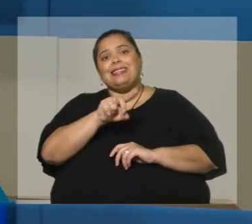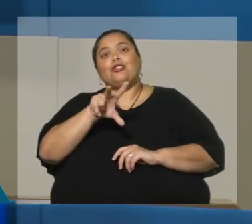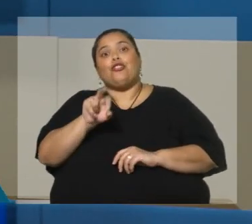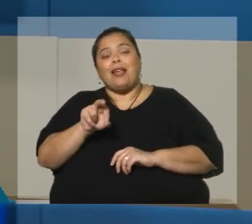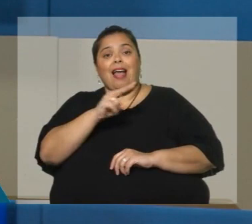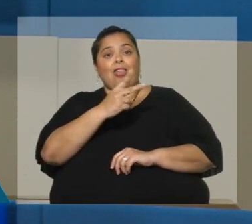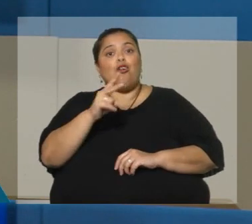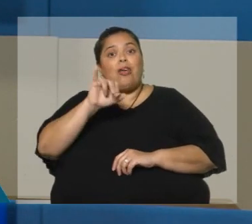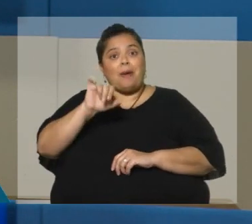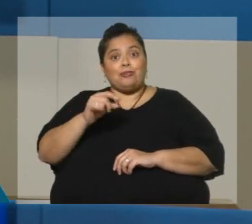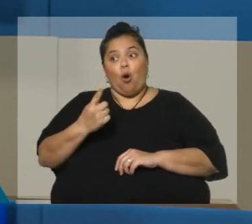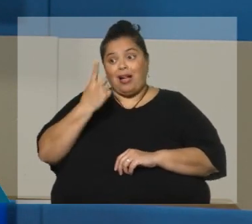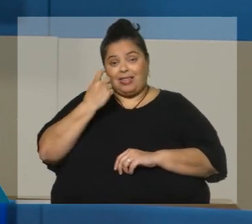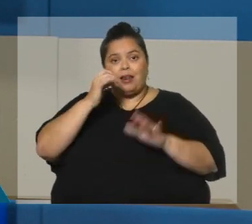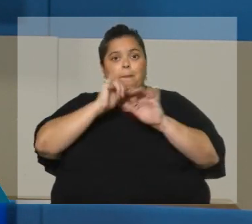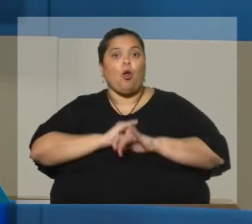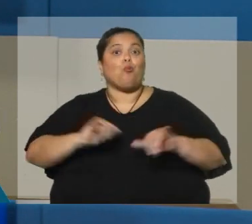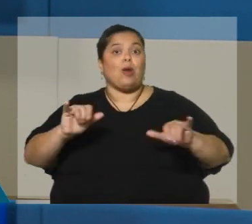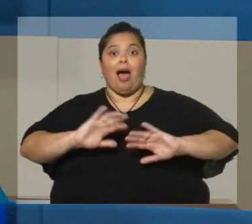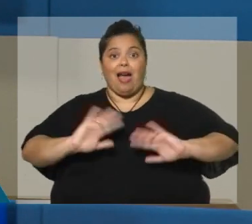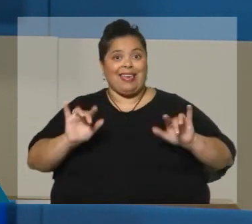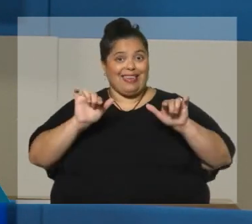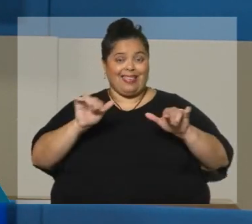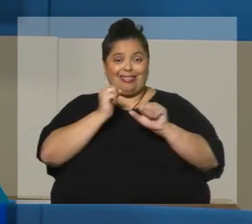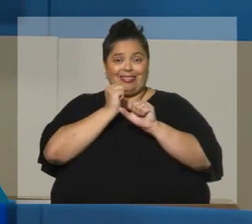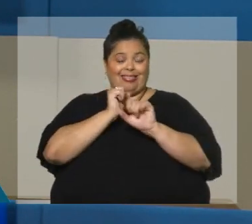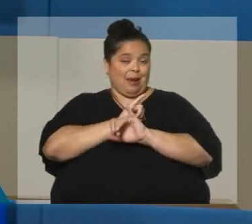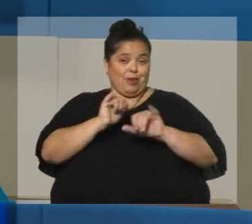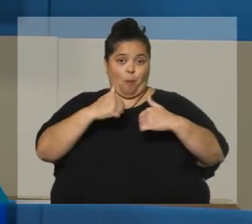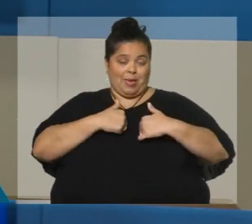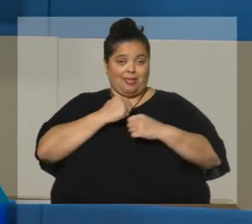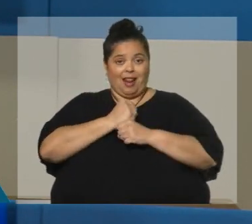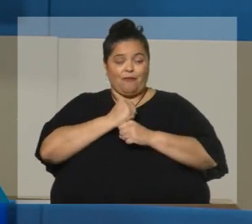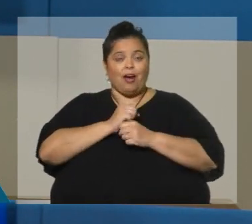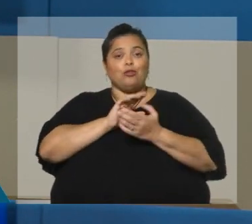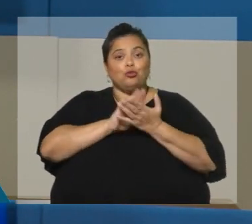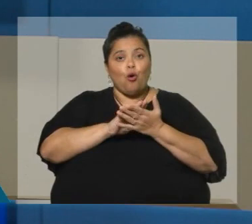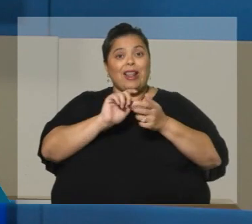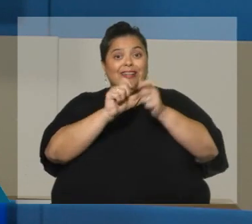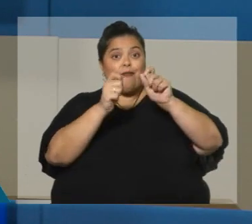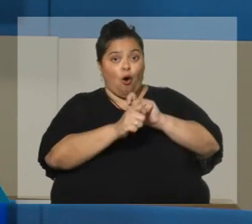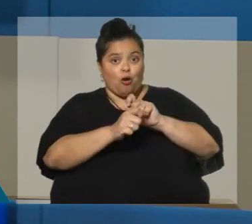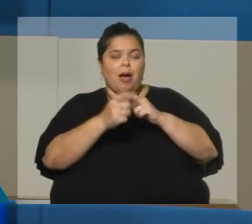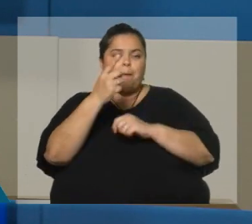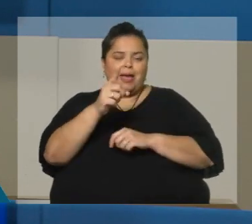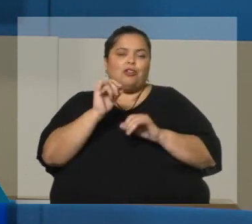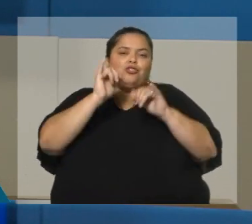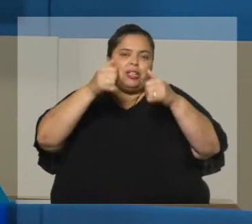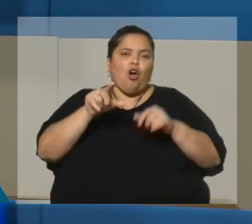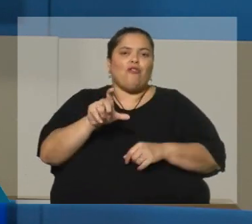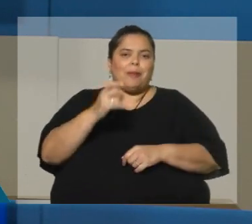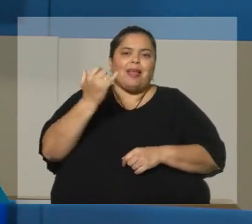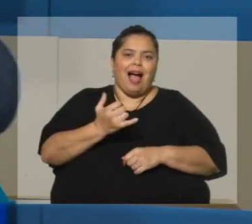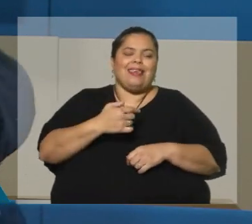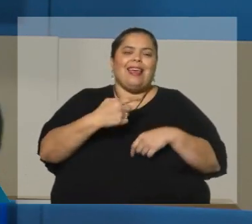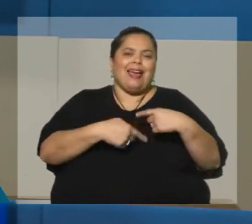mayo, ayer fue promulgada. Allí terminó el trabajo mío en relación con el tema de la reforma, aunque naturalmente va a haber etapas